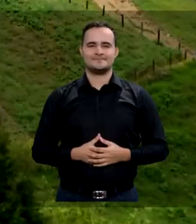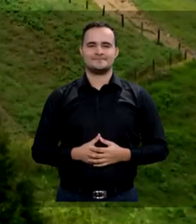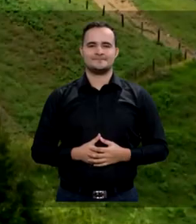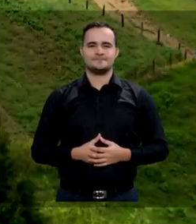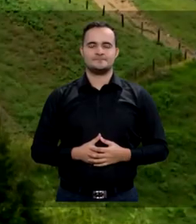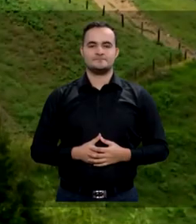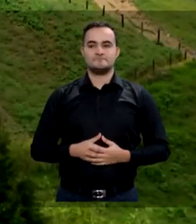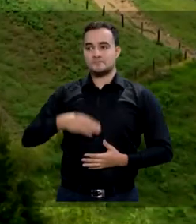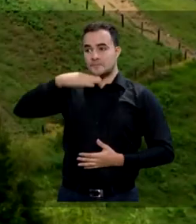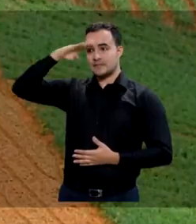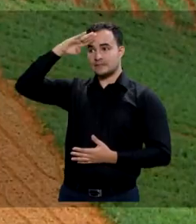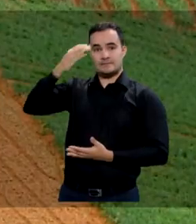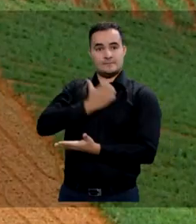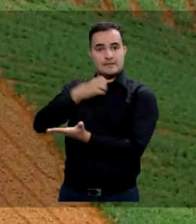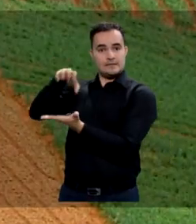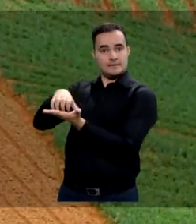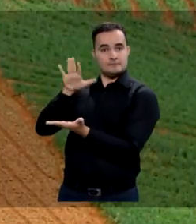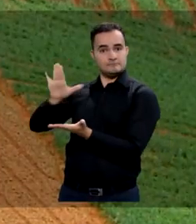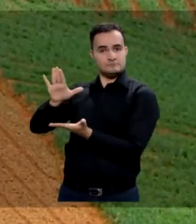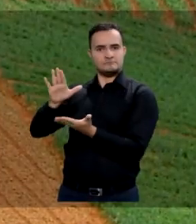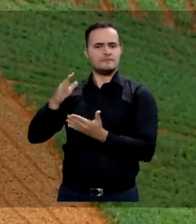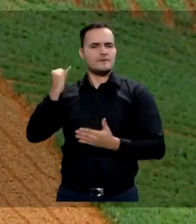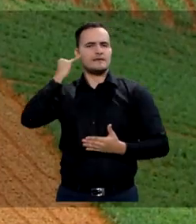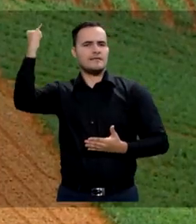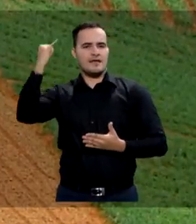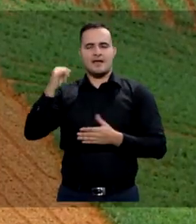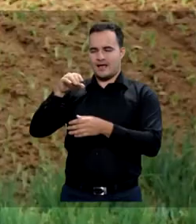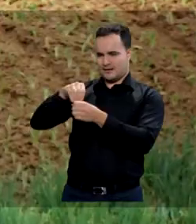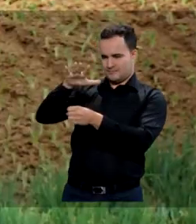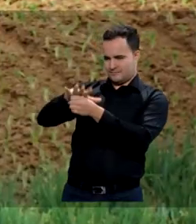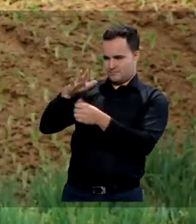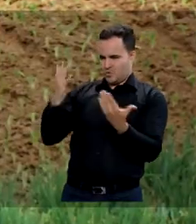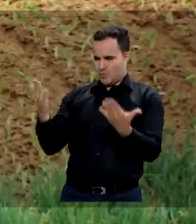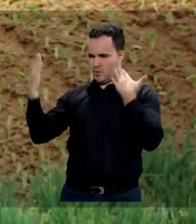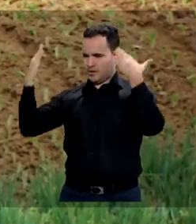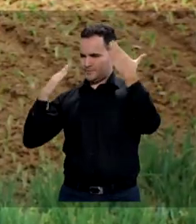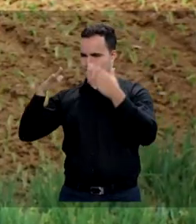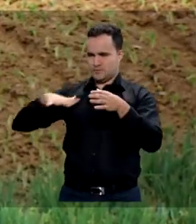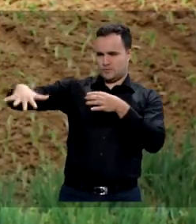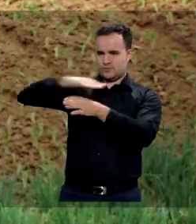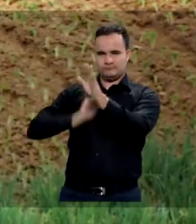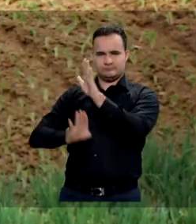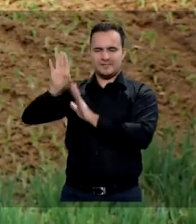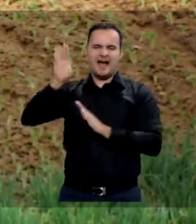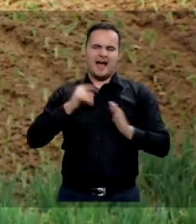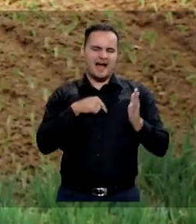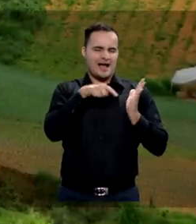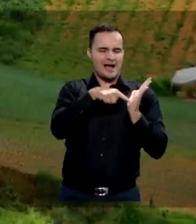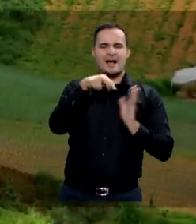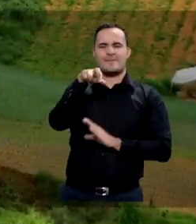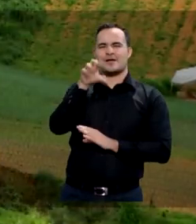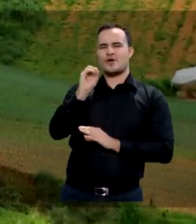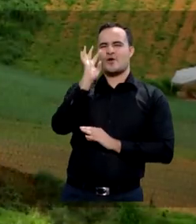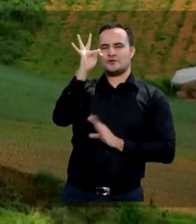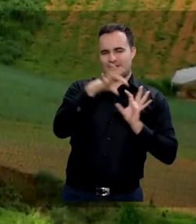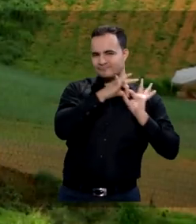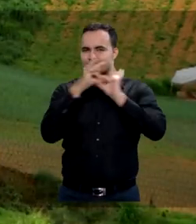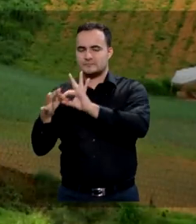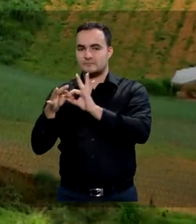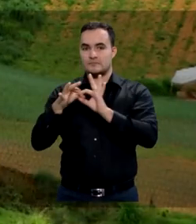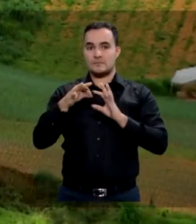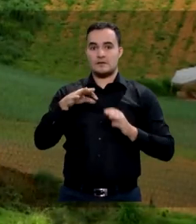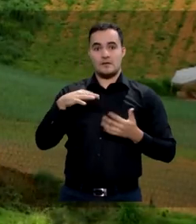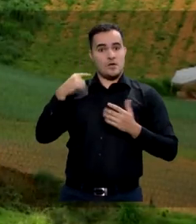La Alcaldía de Medellín lidera la iniciativa de Distrito Rural Campesino que parte del Plan de Ordenamiento Territorial. El distrito